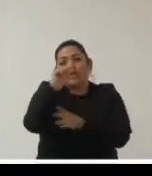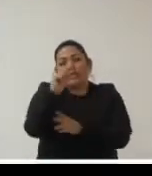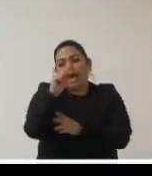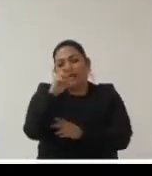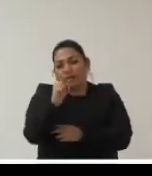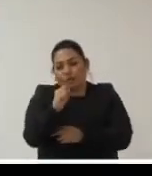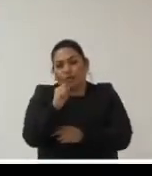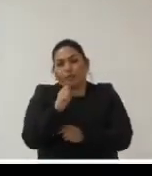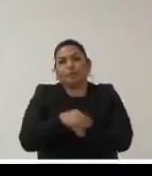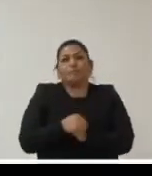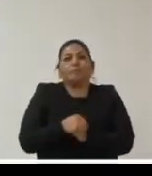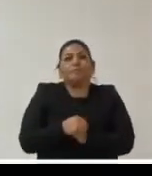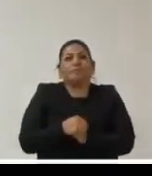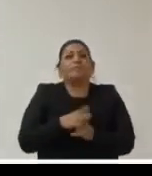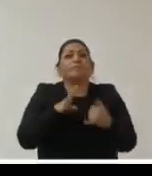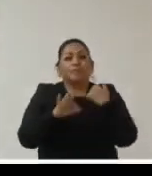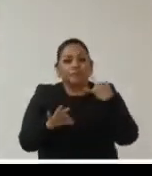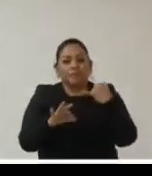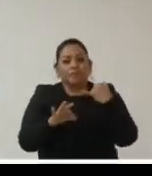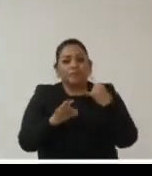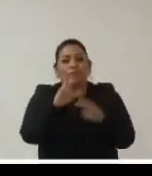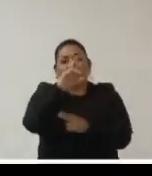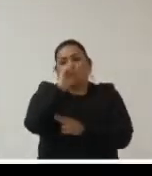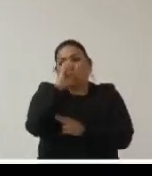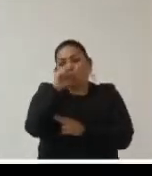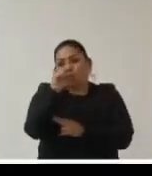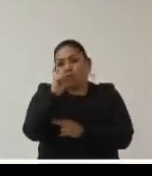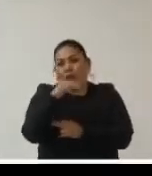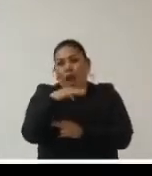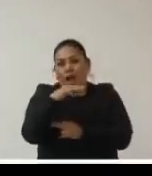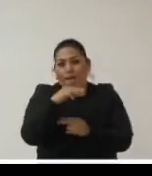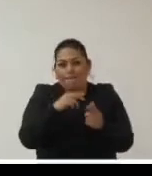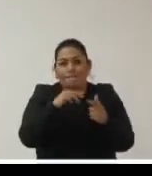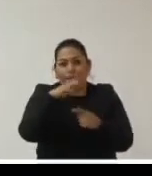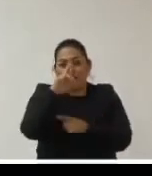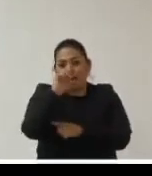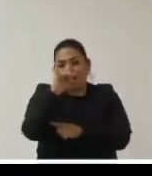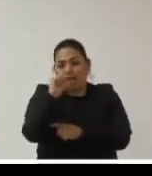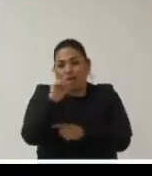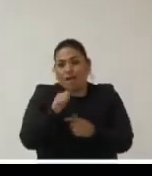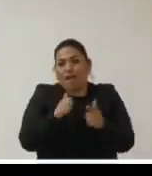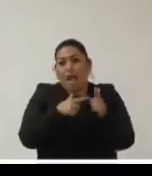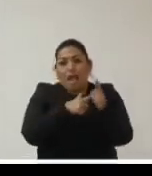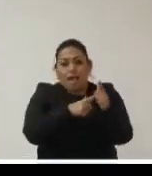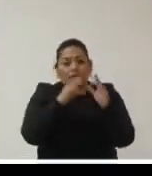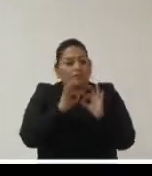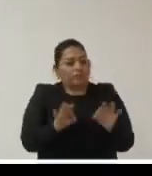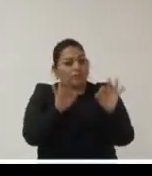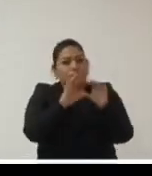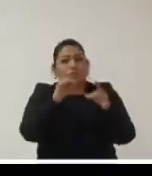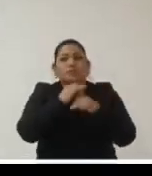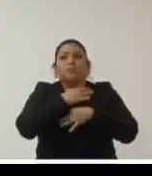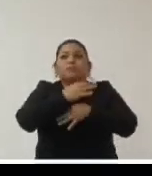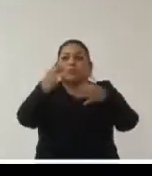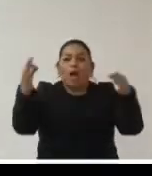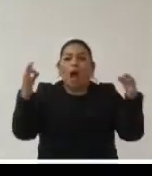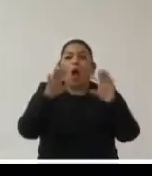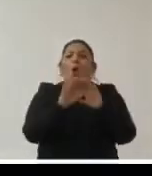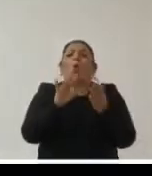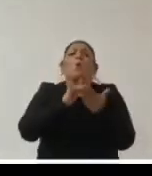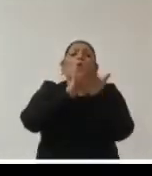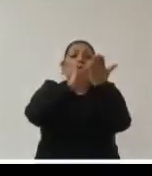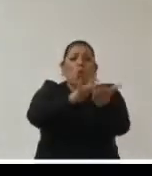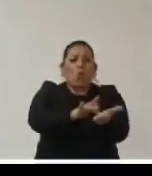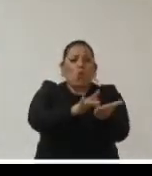y por último Rosa María Lesbros nos comenta que es importante informar cómo se están utilizando apoyos